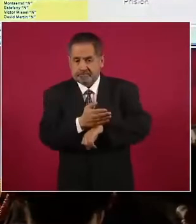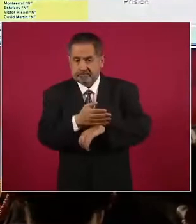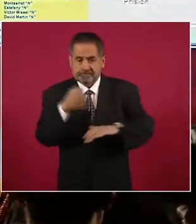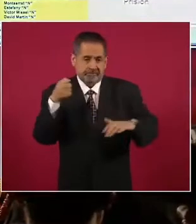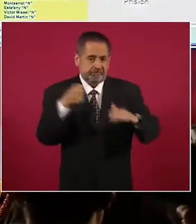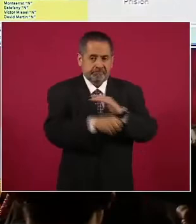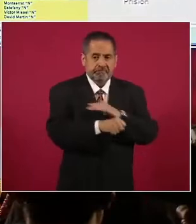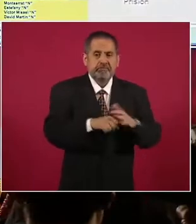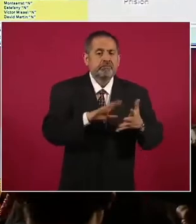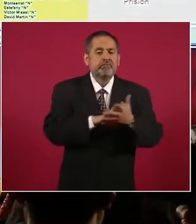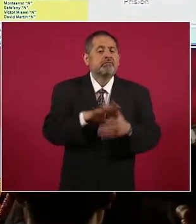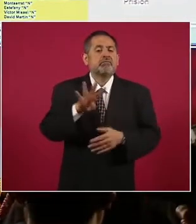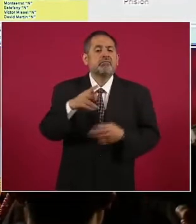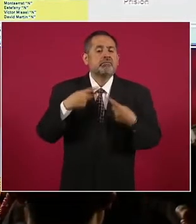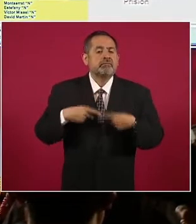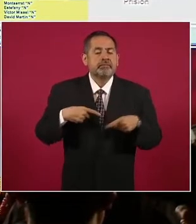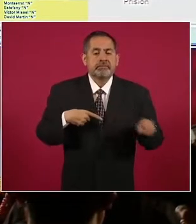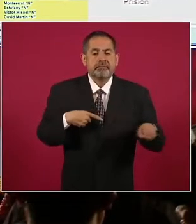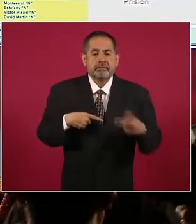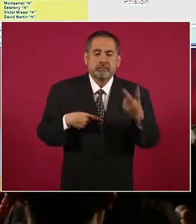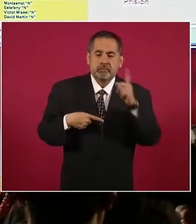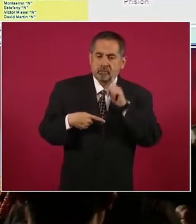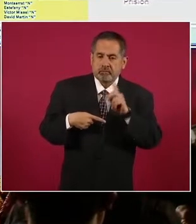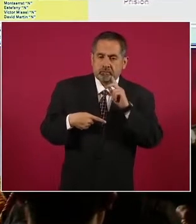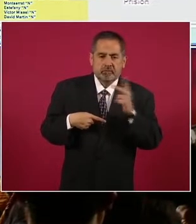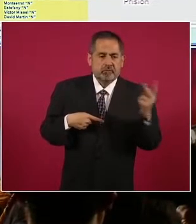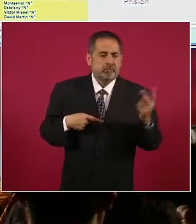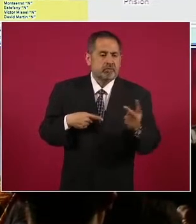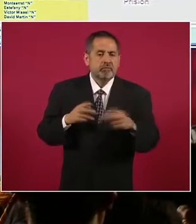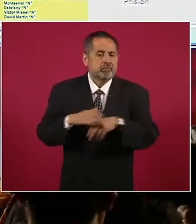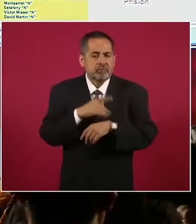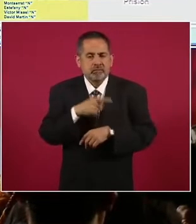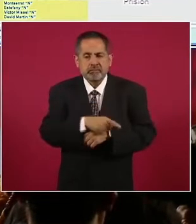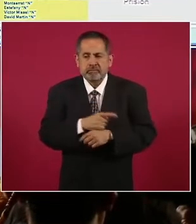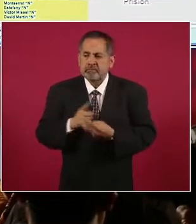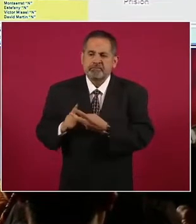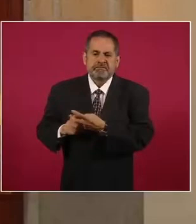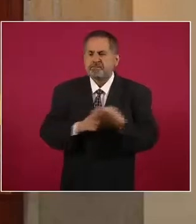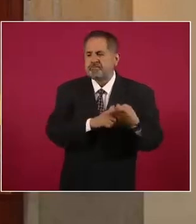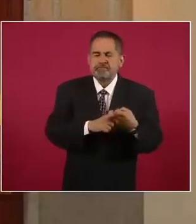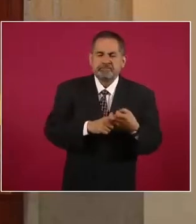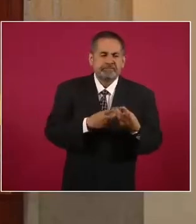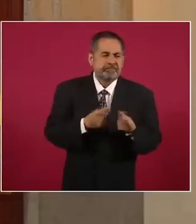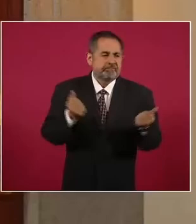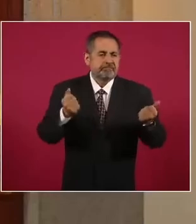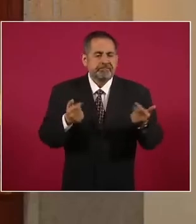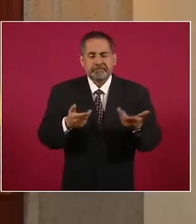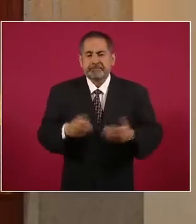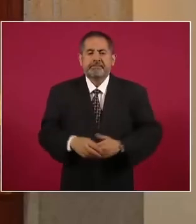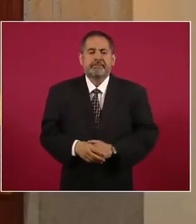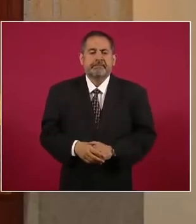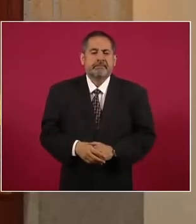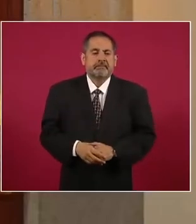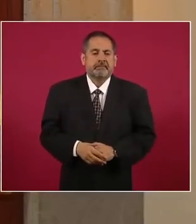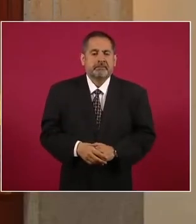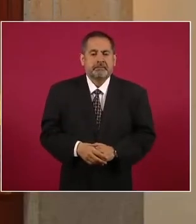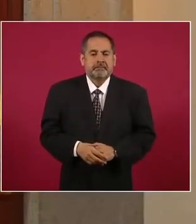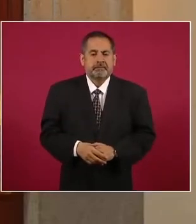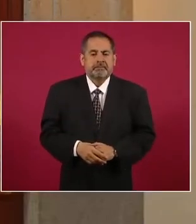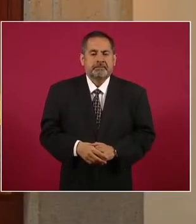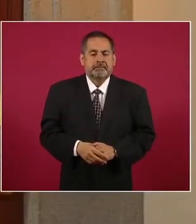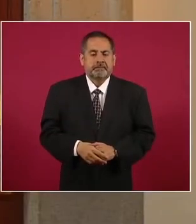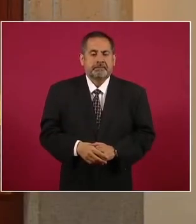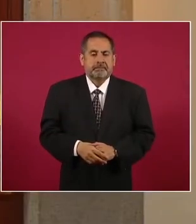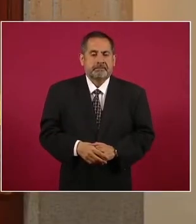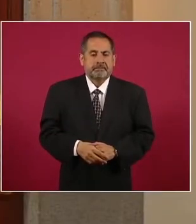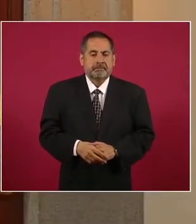de cuatro personas, entre ellas dos femeninas, por el delito de secuestro exprés. Siguiente. Como cada